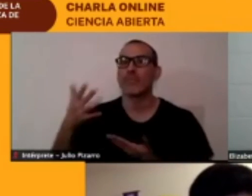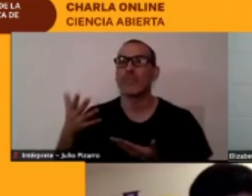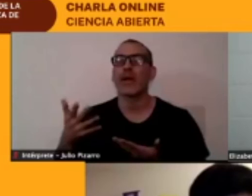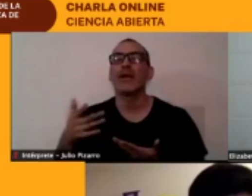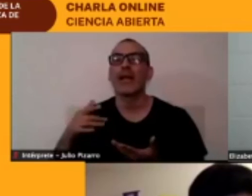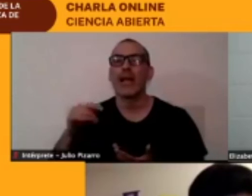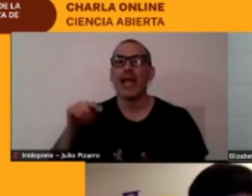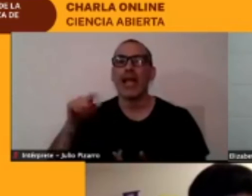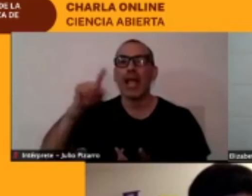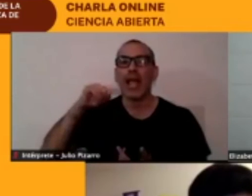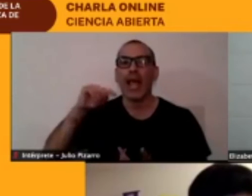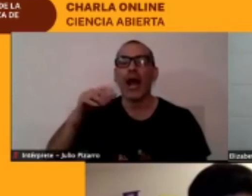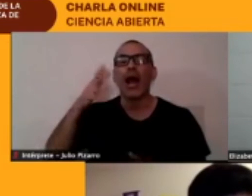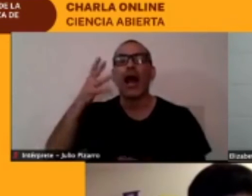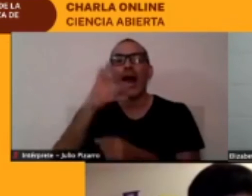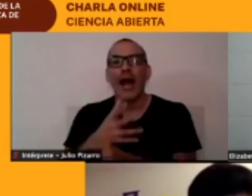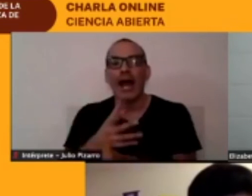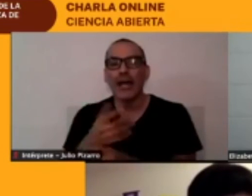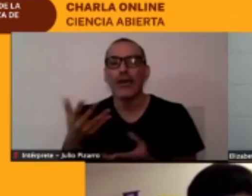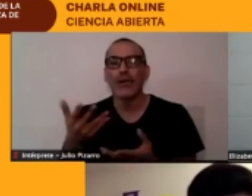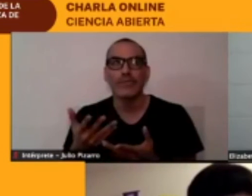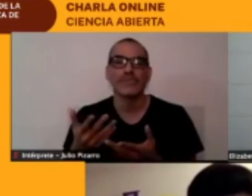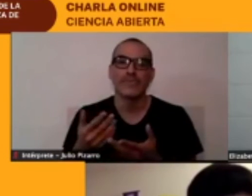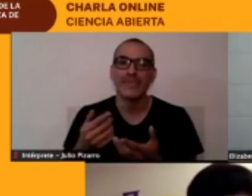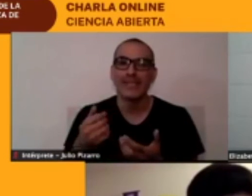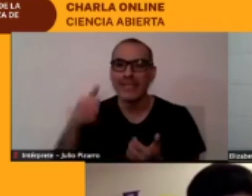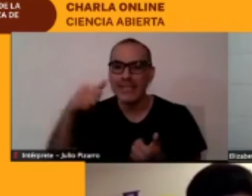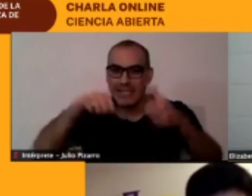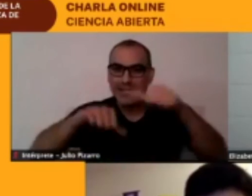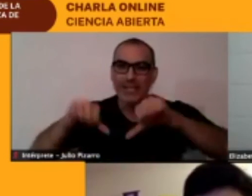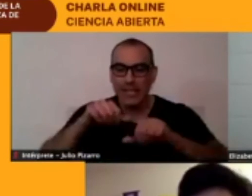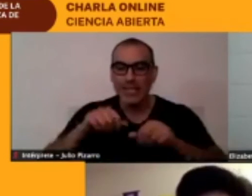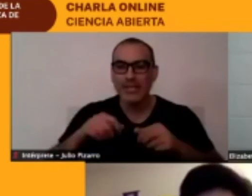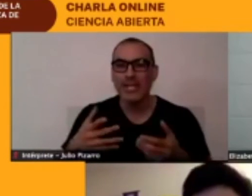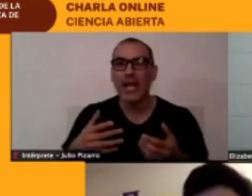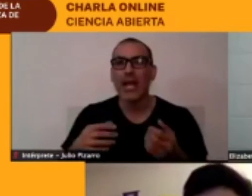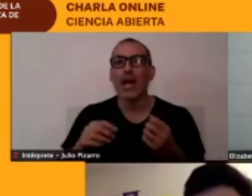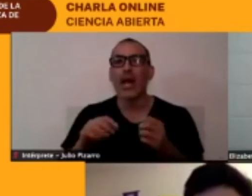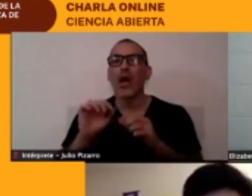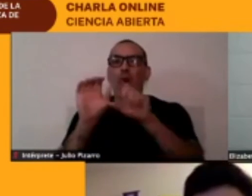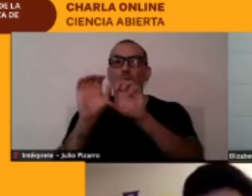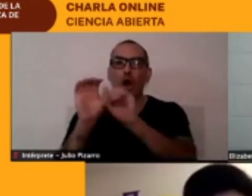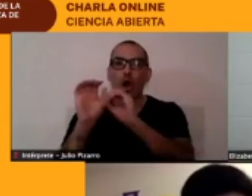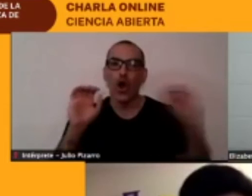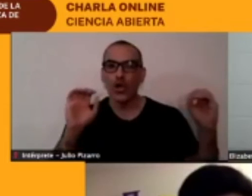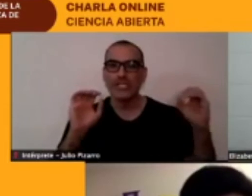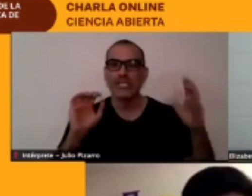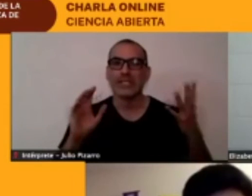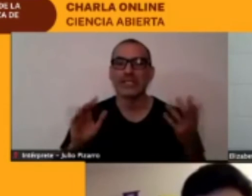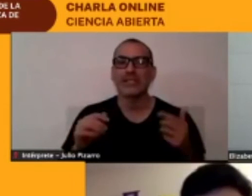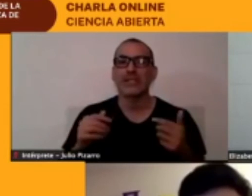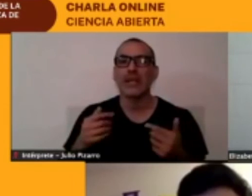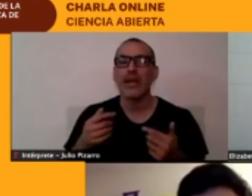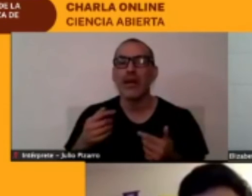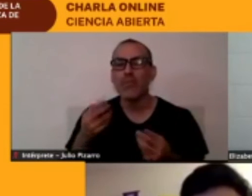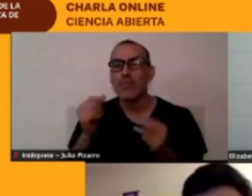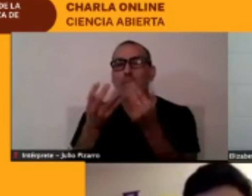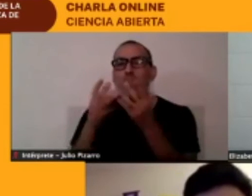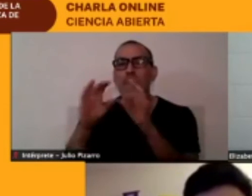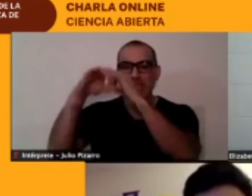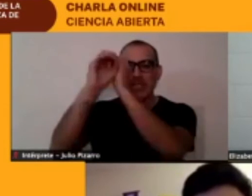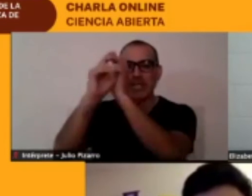científico y occidental llama astronomía entonces llamo un poco la reflexión la forma de